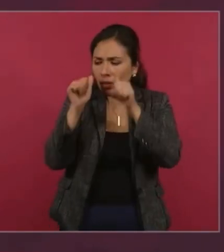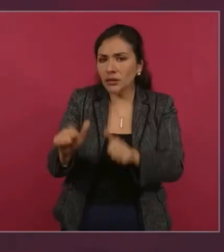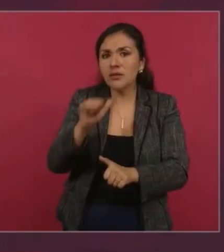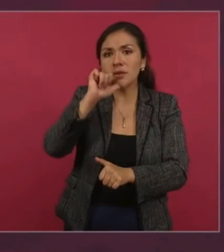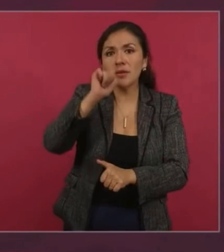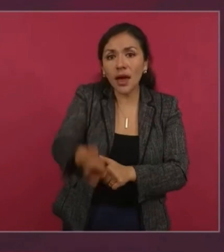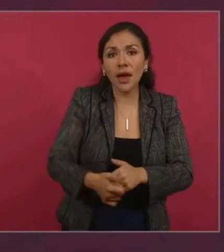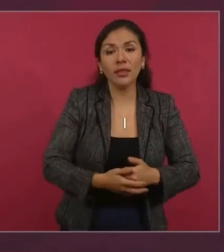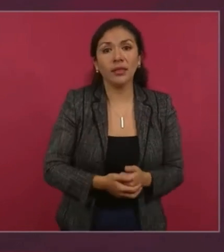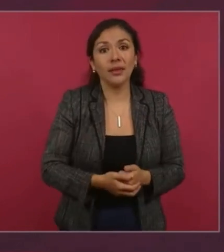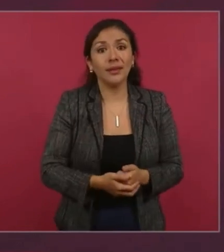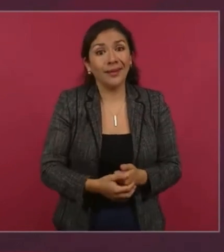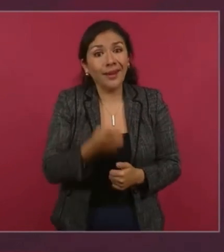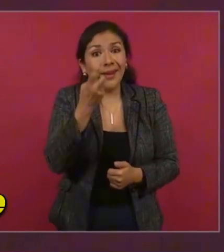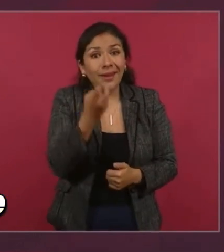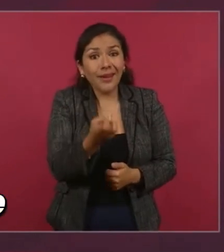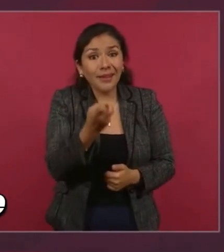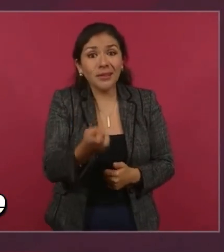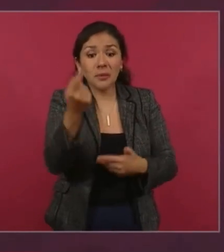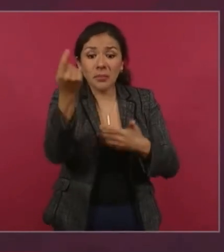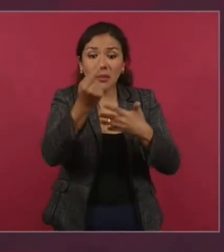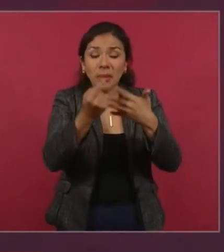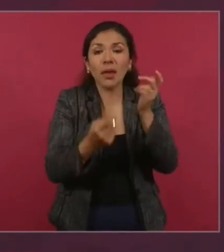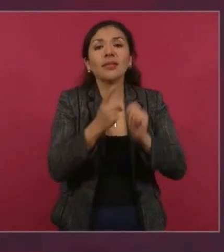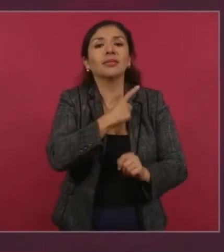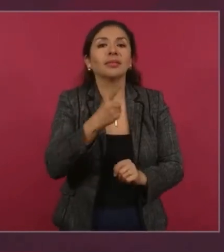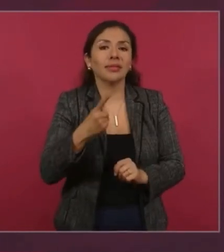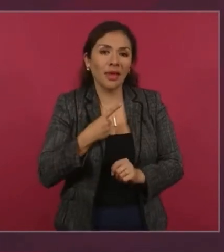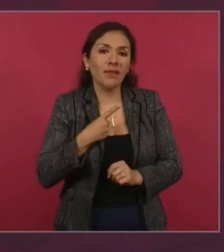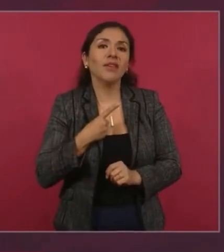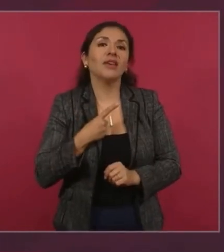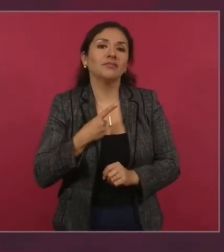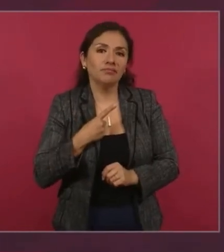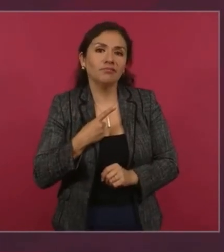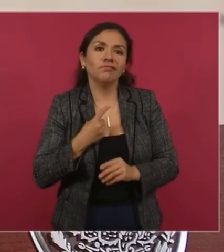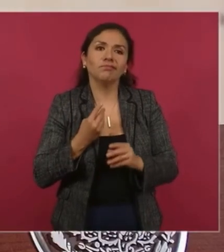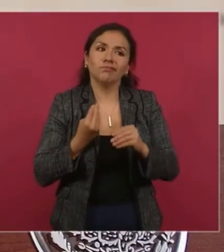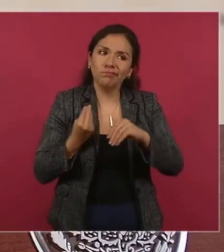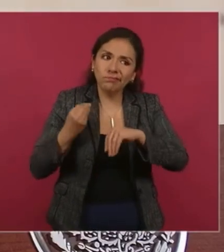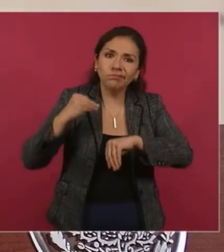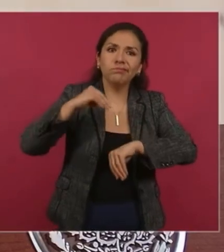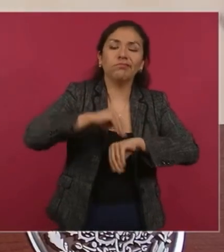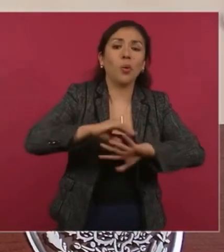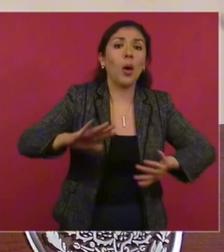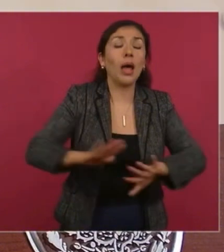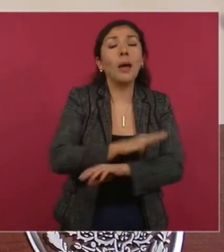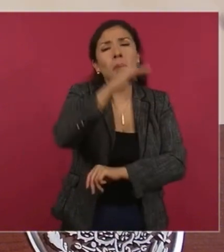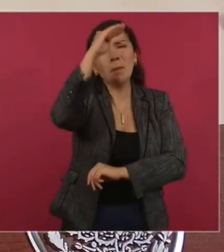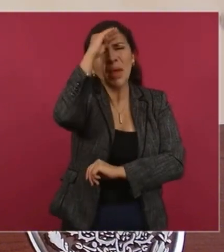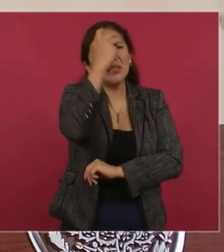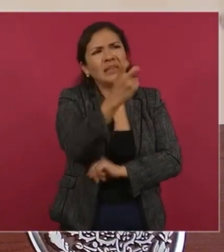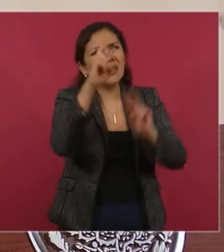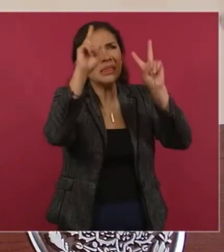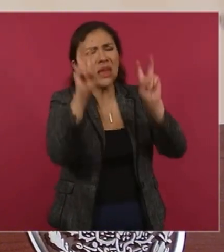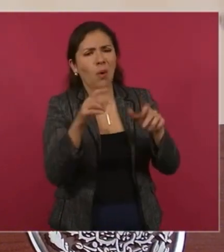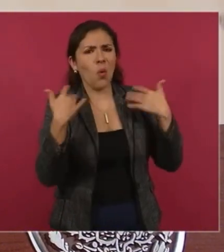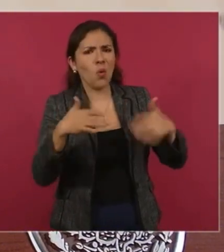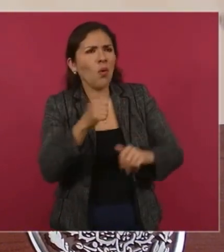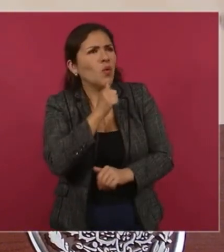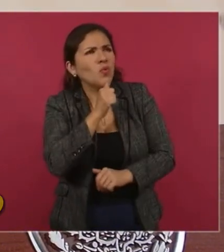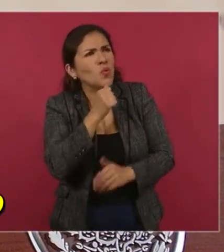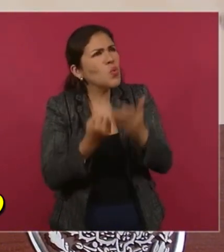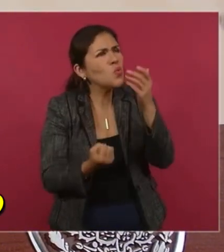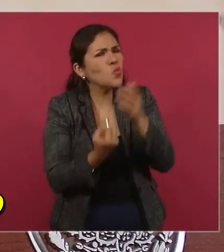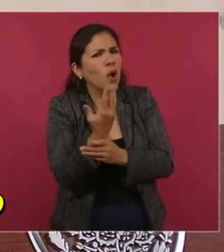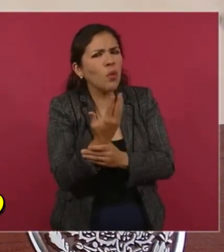Todo esto es lo que se tiene que ir consolidando y no es nada nuevo. Es